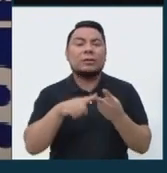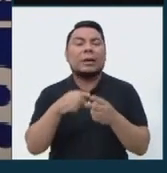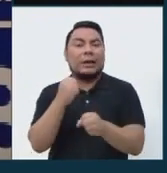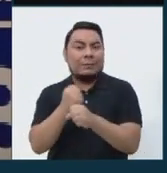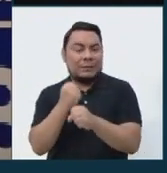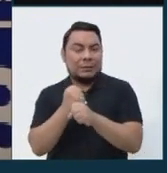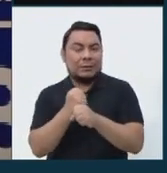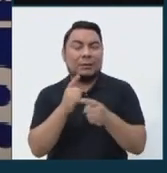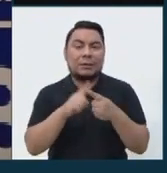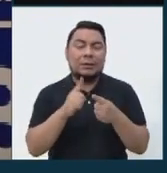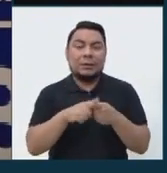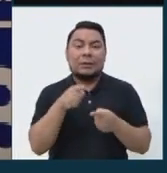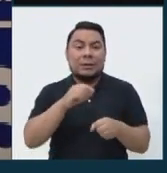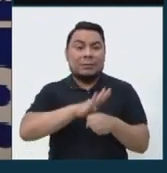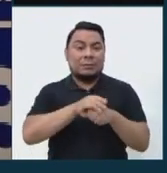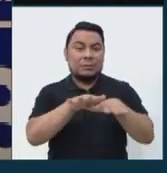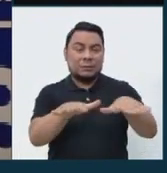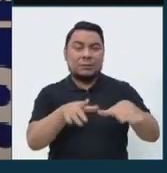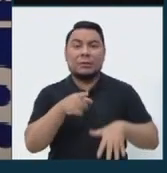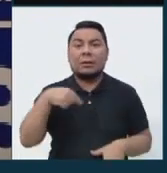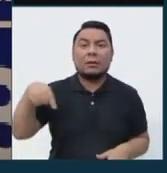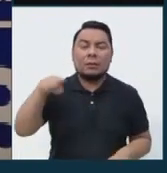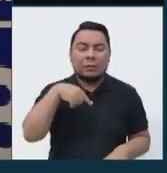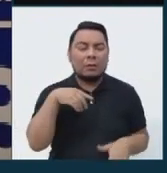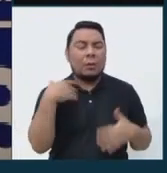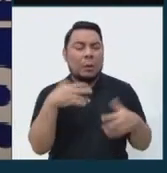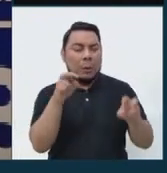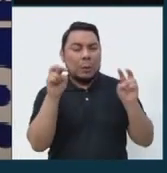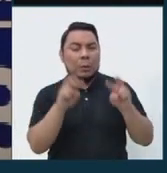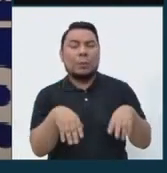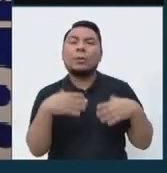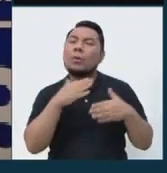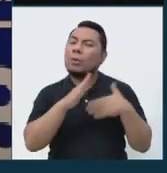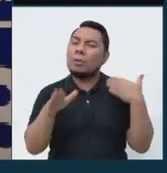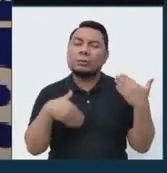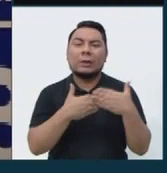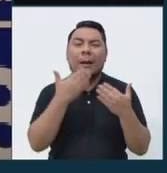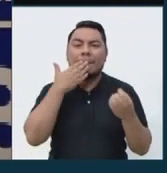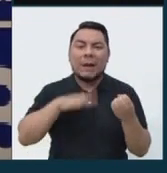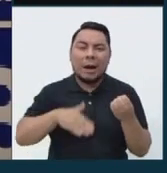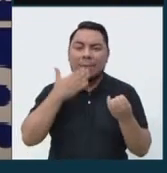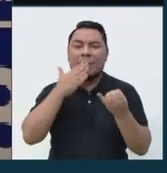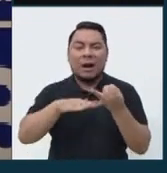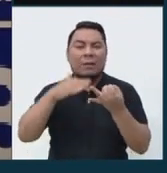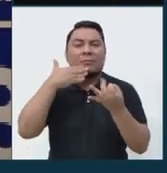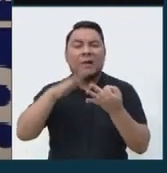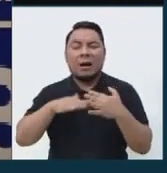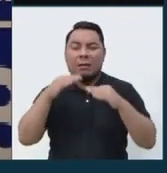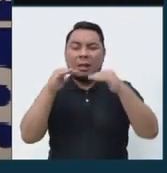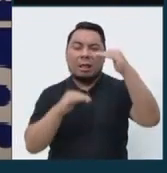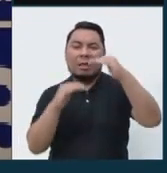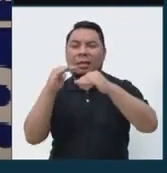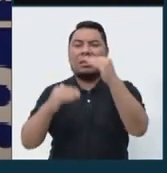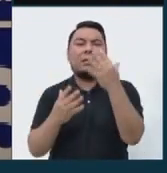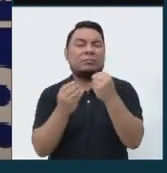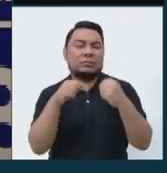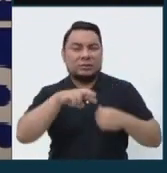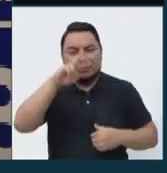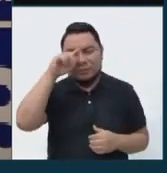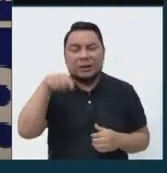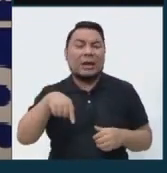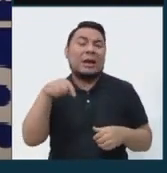ha desnudado o puesto de manifiesto todos los males estructurales que tiene nuestro país. País